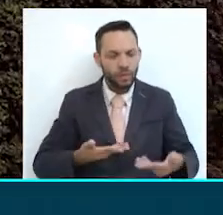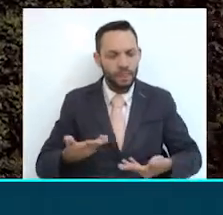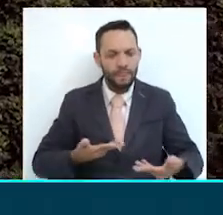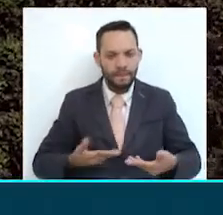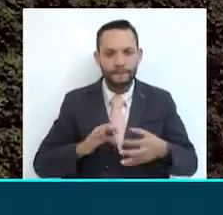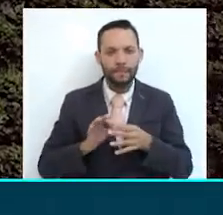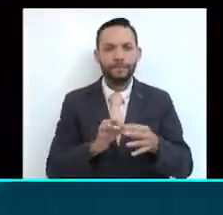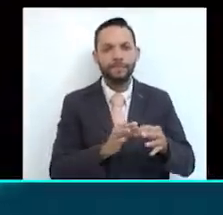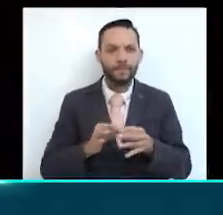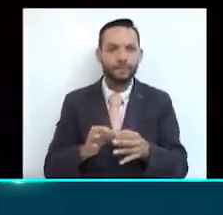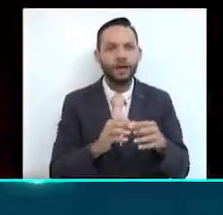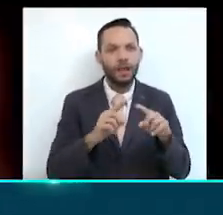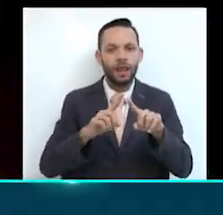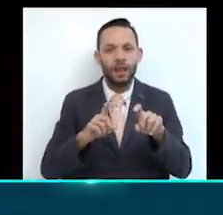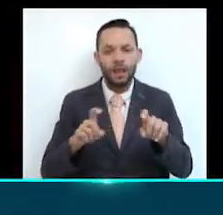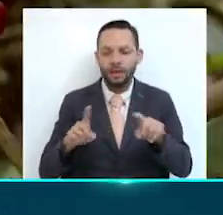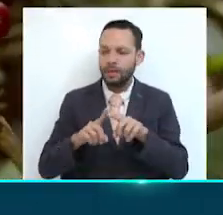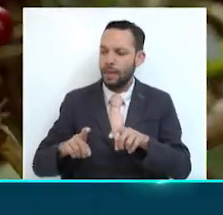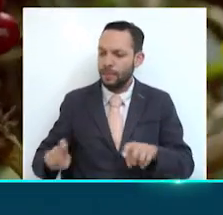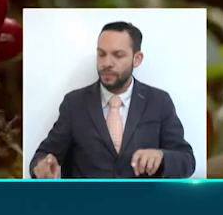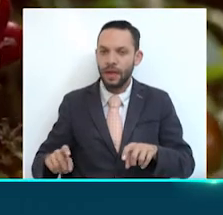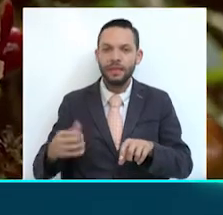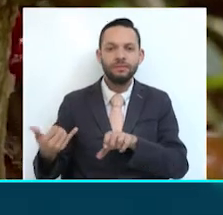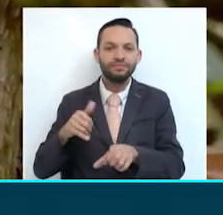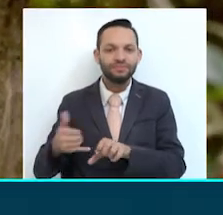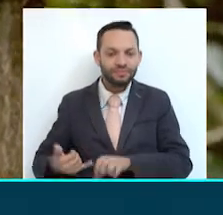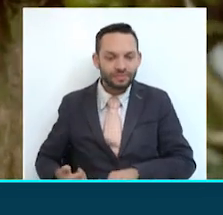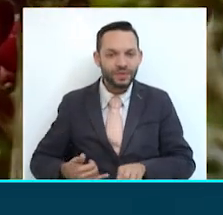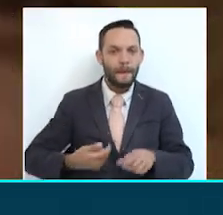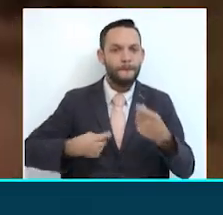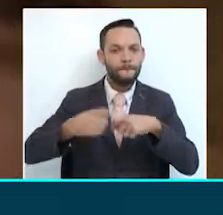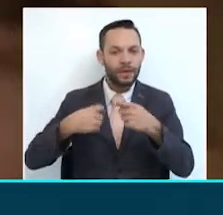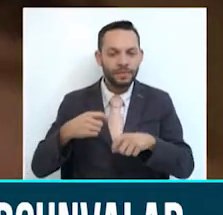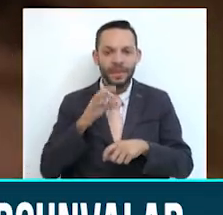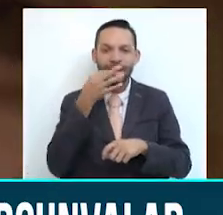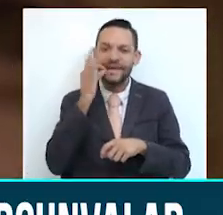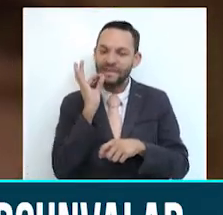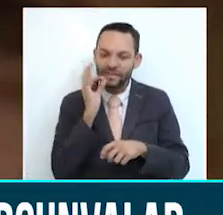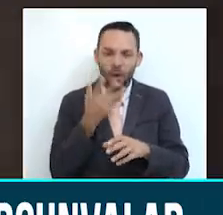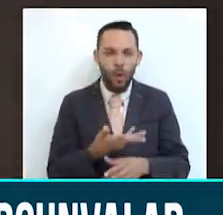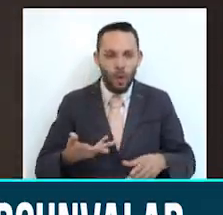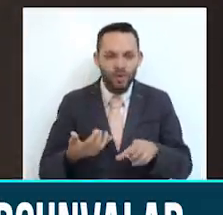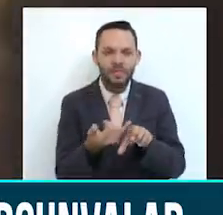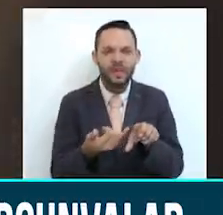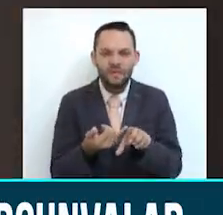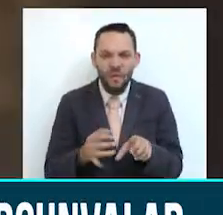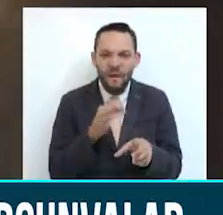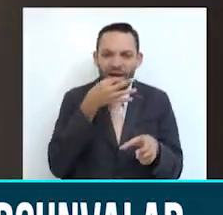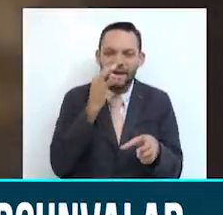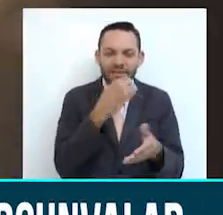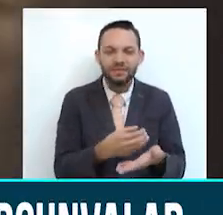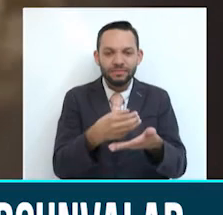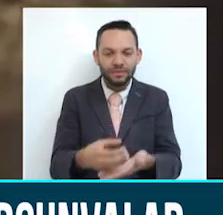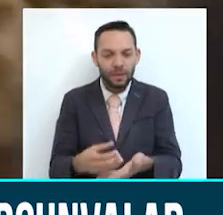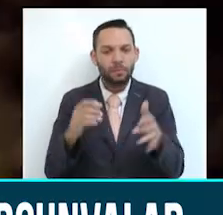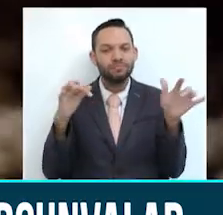variada programación cultural y constantes shows de barismo preparación de café con métodos excepcionales y jornadas de catación para que los ciudadanos